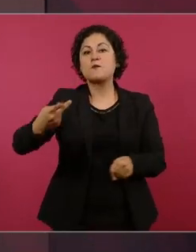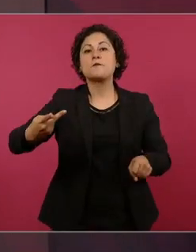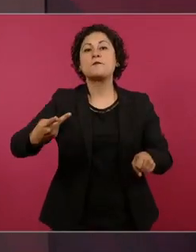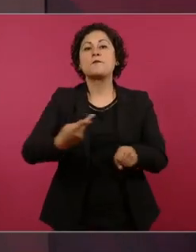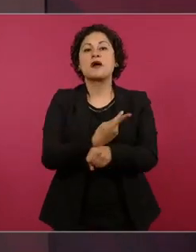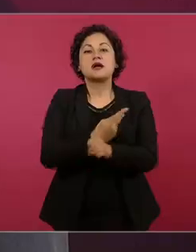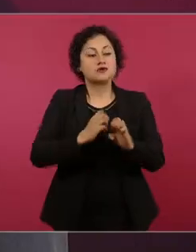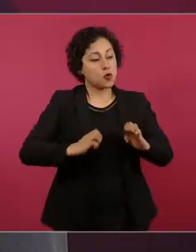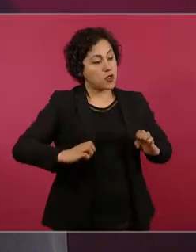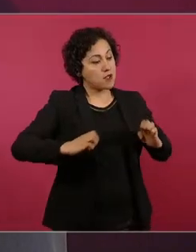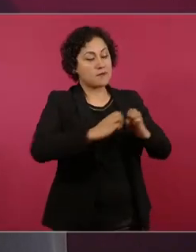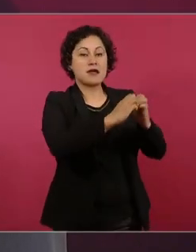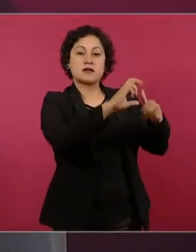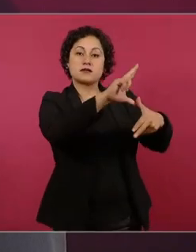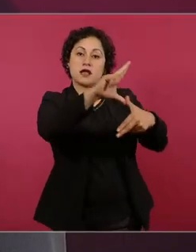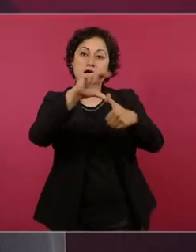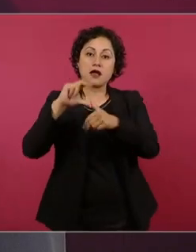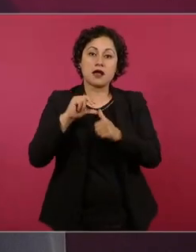realidad.